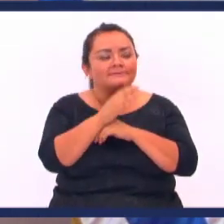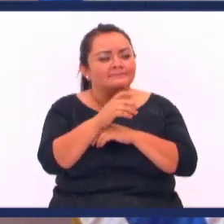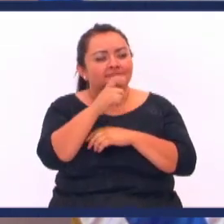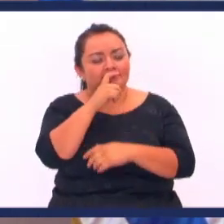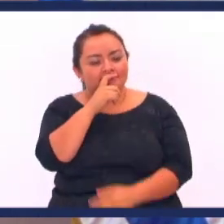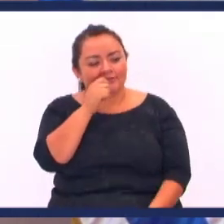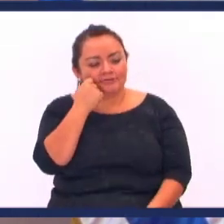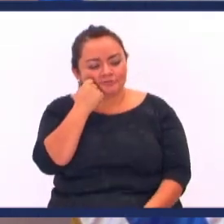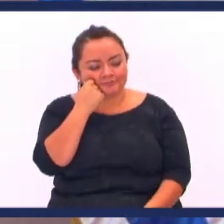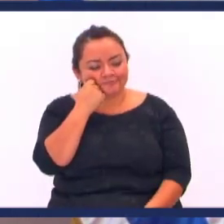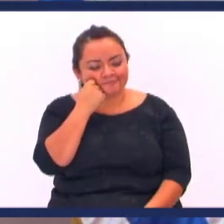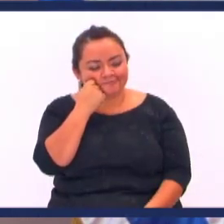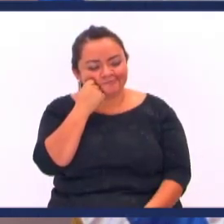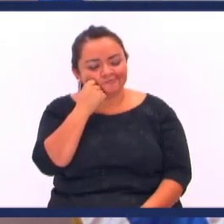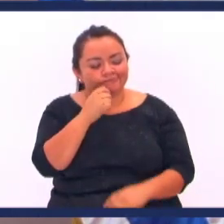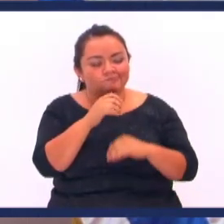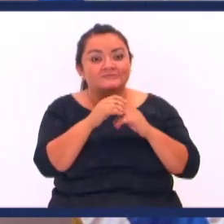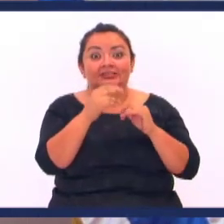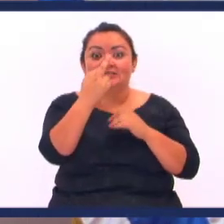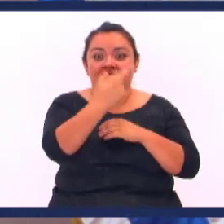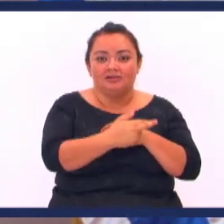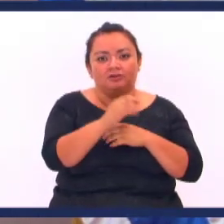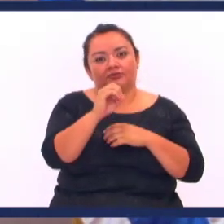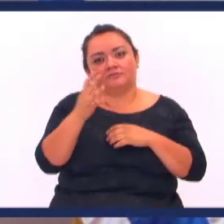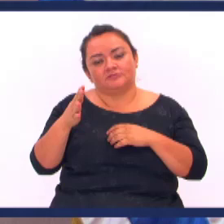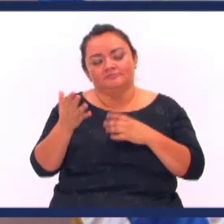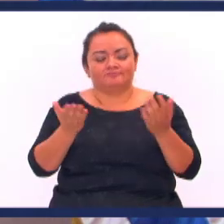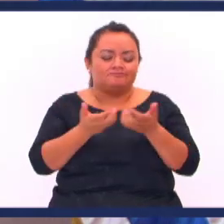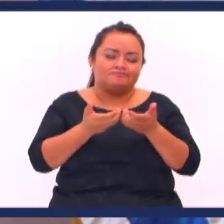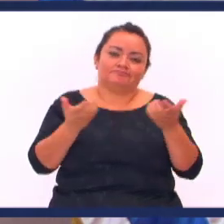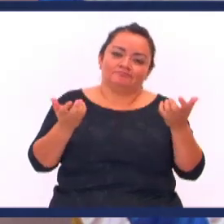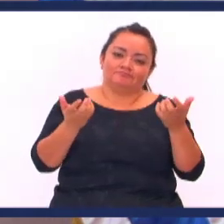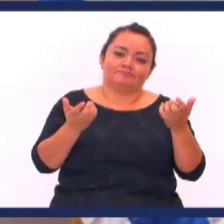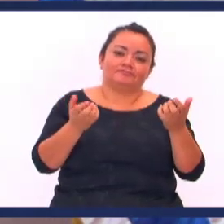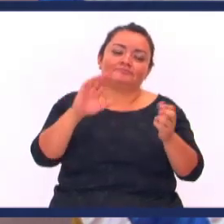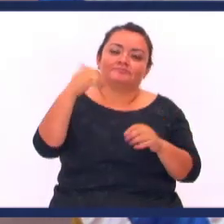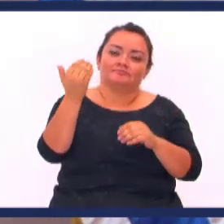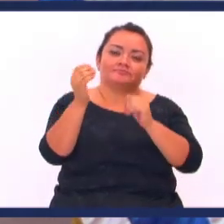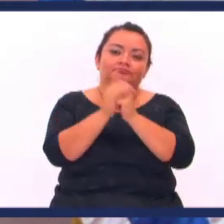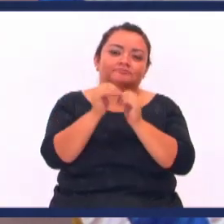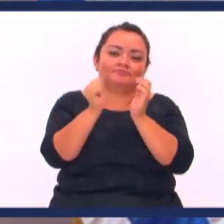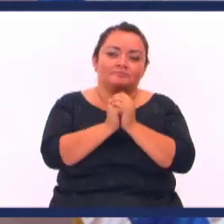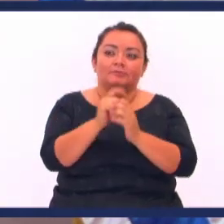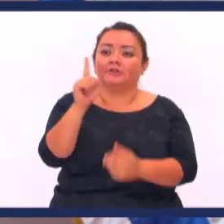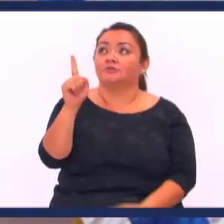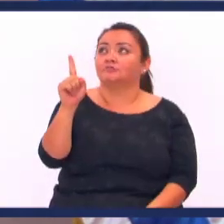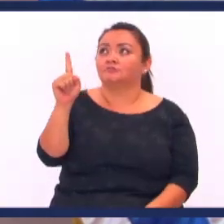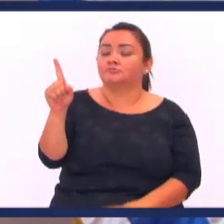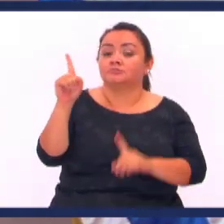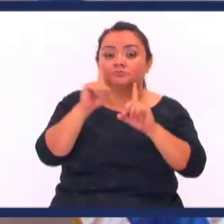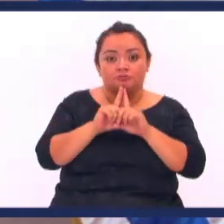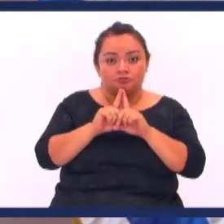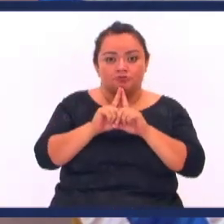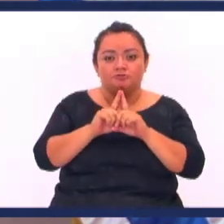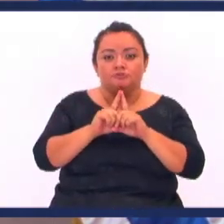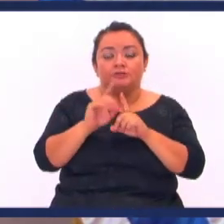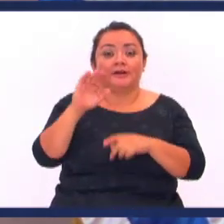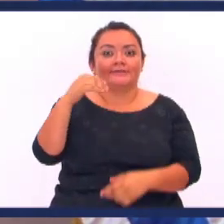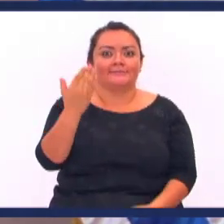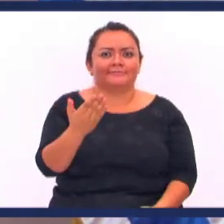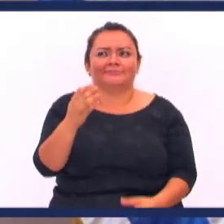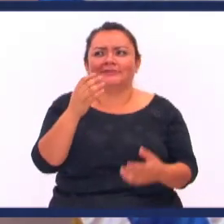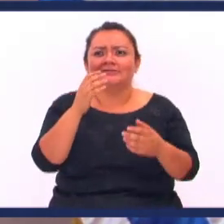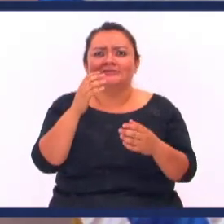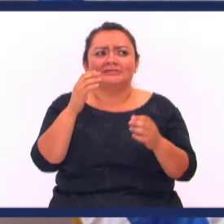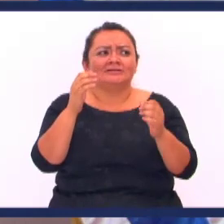Aquí tengo que separar Los que son De los que no son Después de esta tormenta Dios con nosotros Después de esta